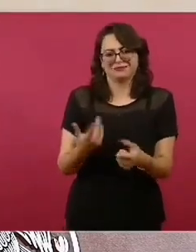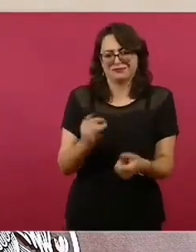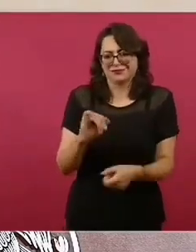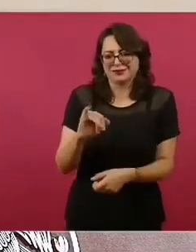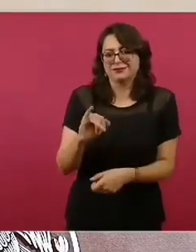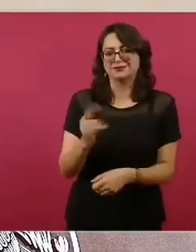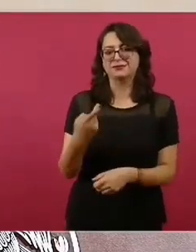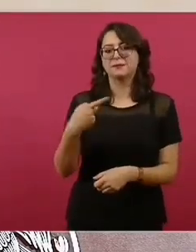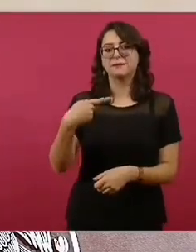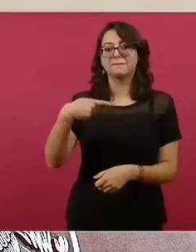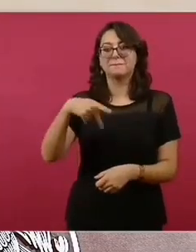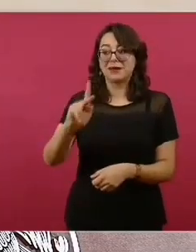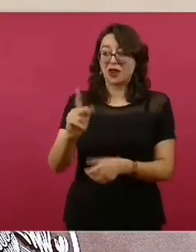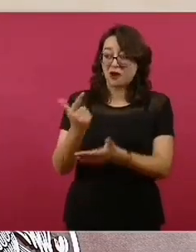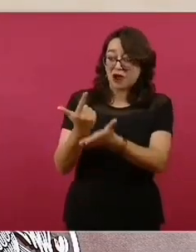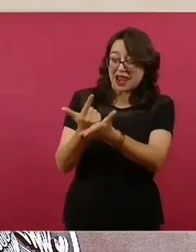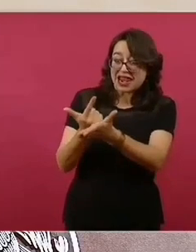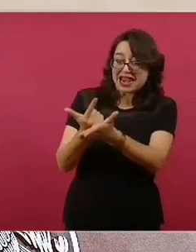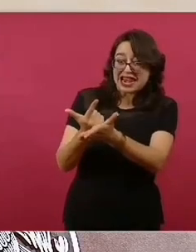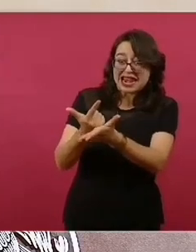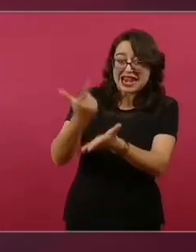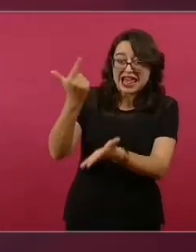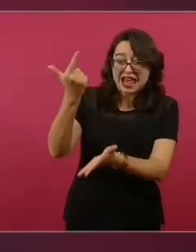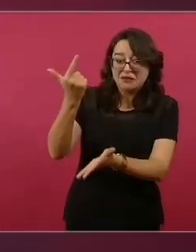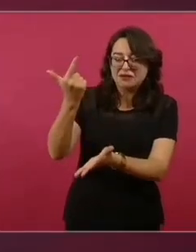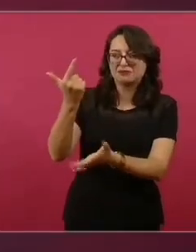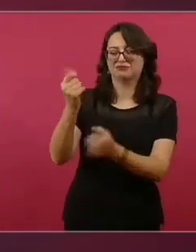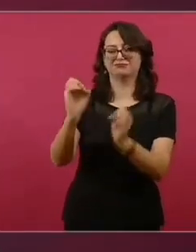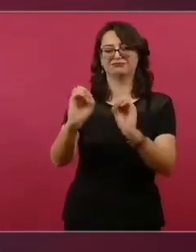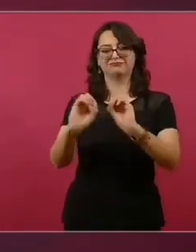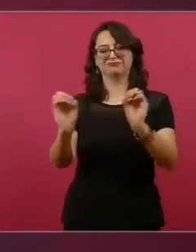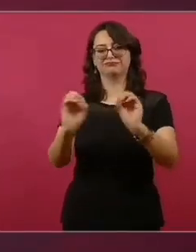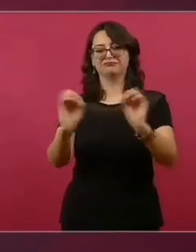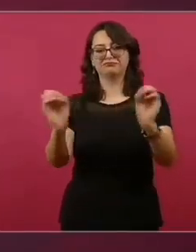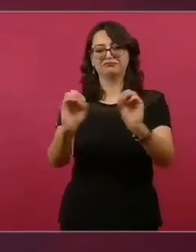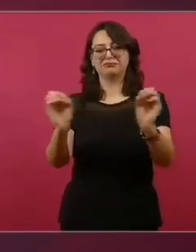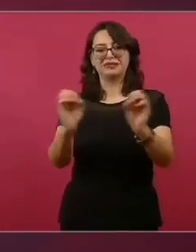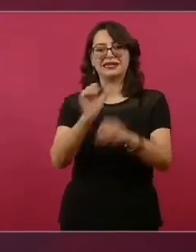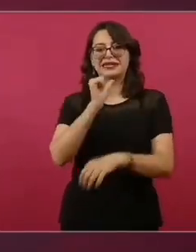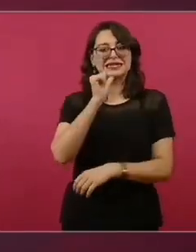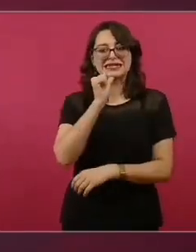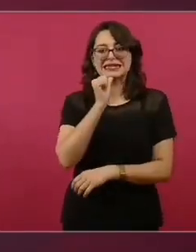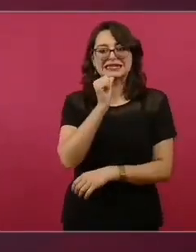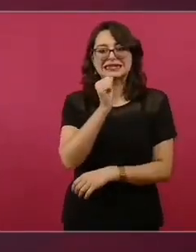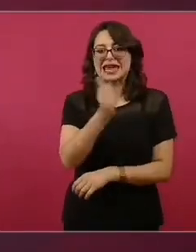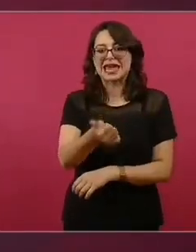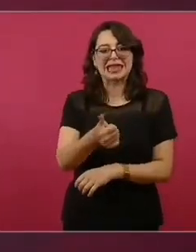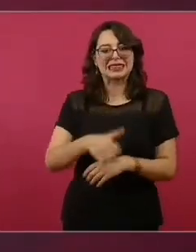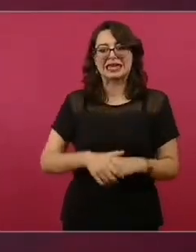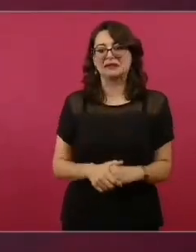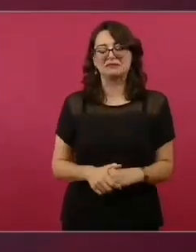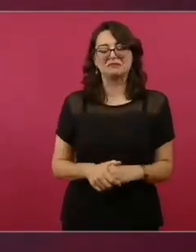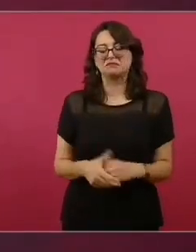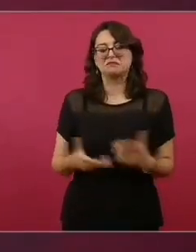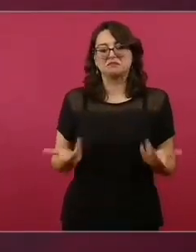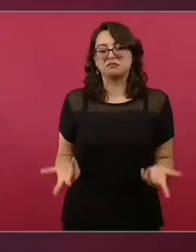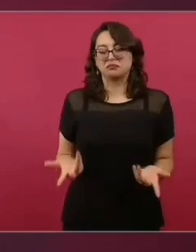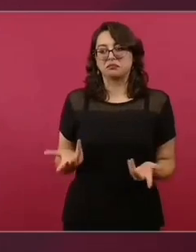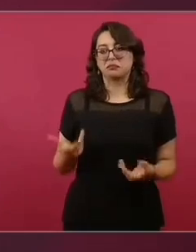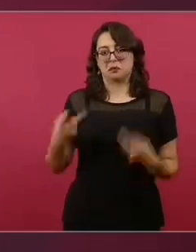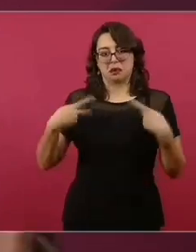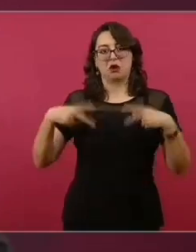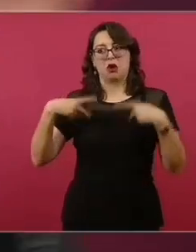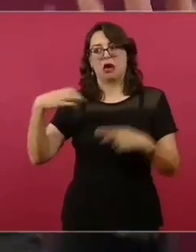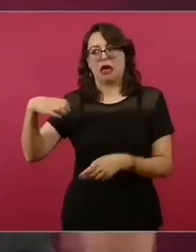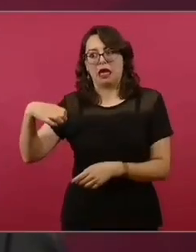estamos hablando de dos órdenes de magnitud, casi tres órdenes, mil veces más bajo el riesgo de